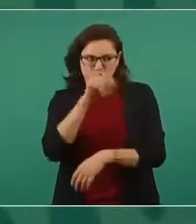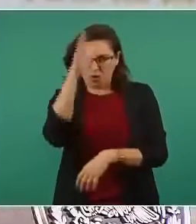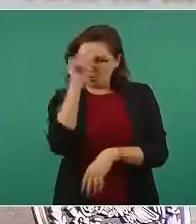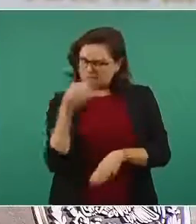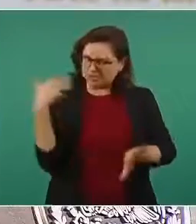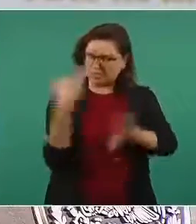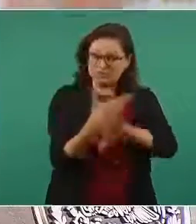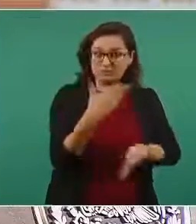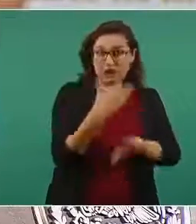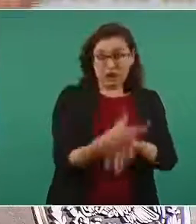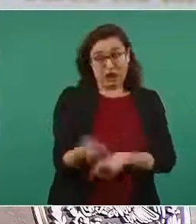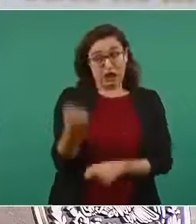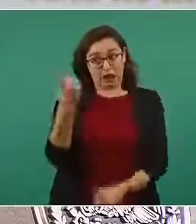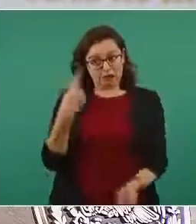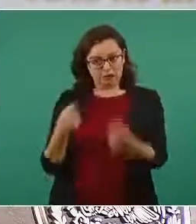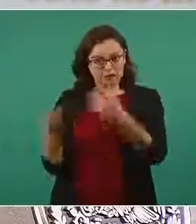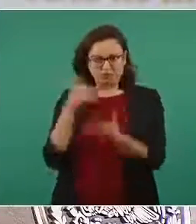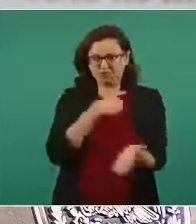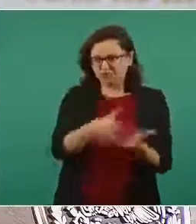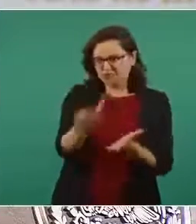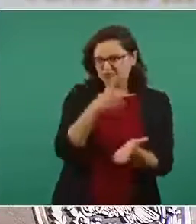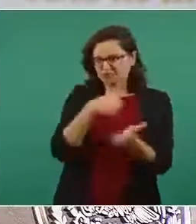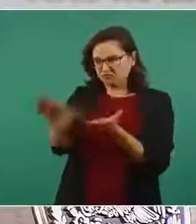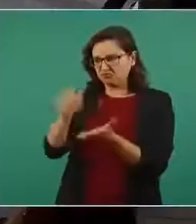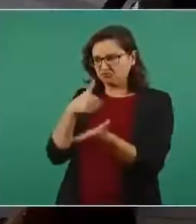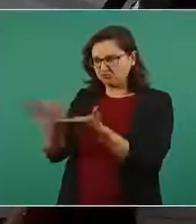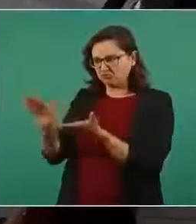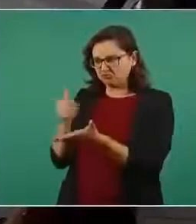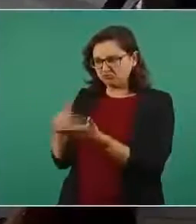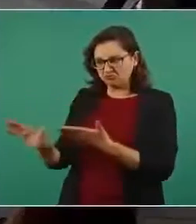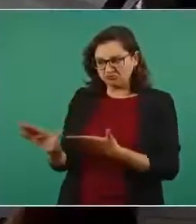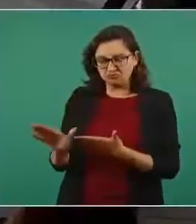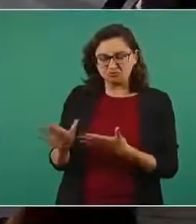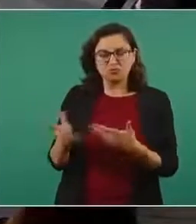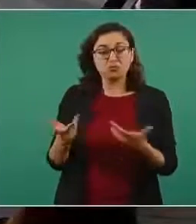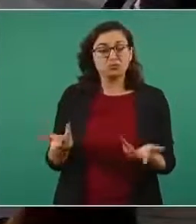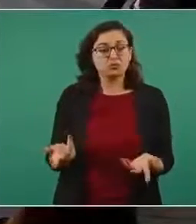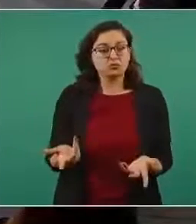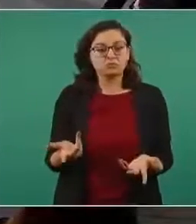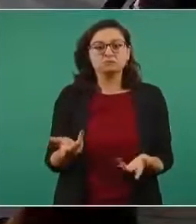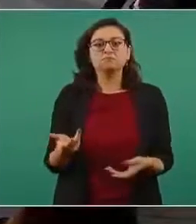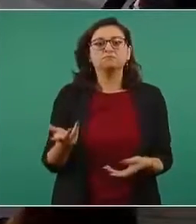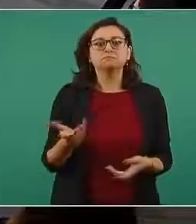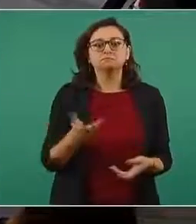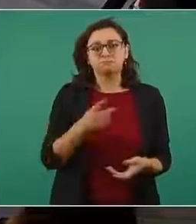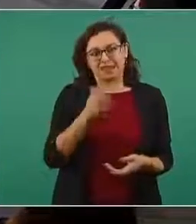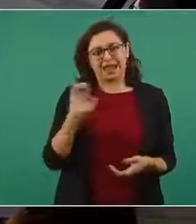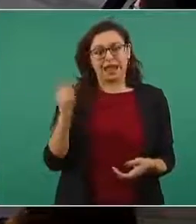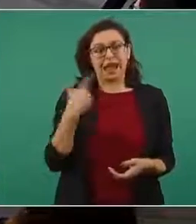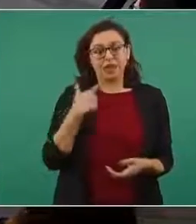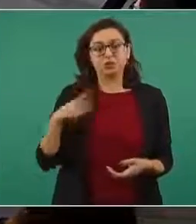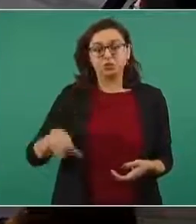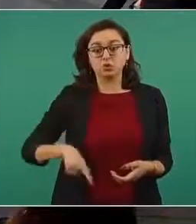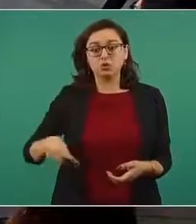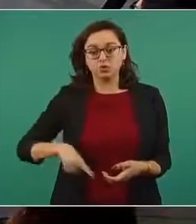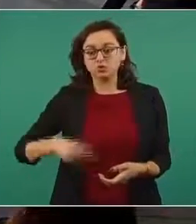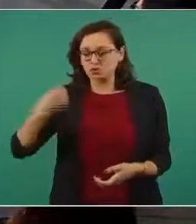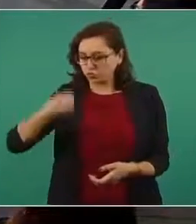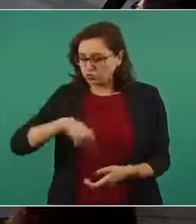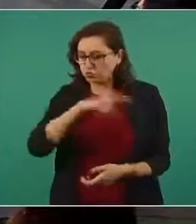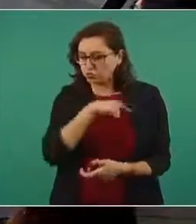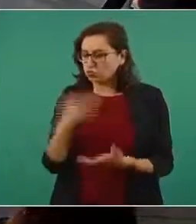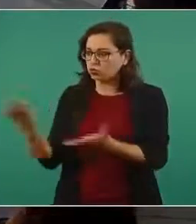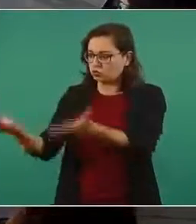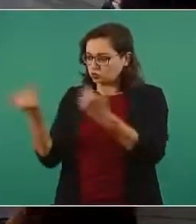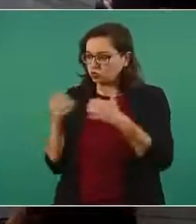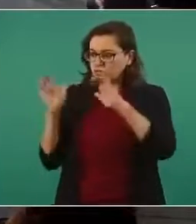se les reinstaló así es Oscar o no si está en la mesa de reinstalación necesaria